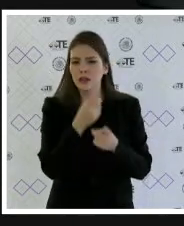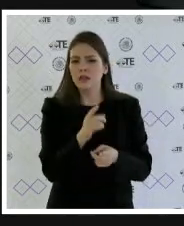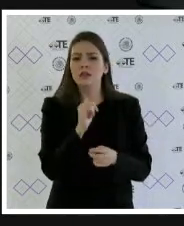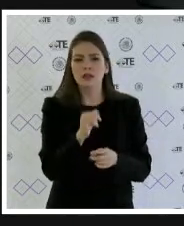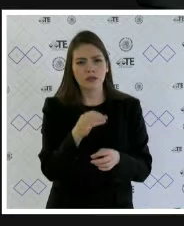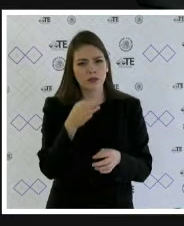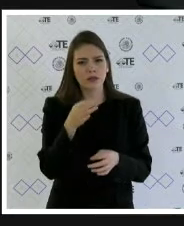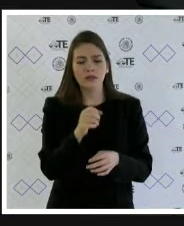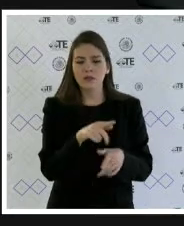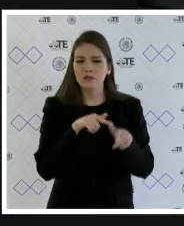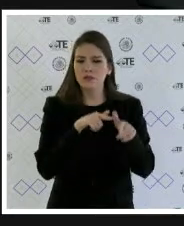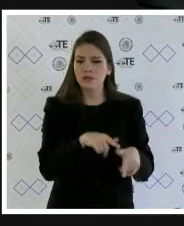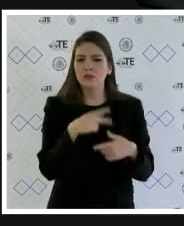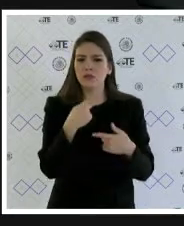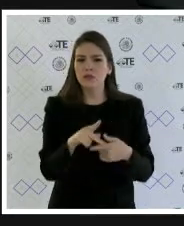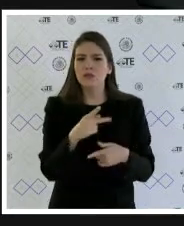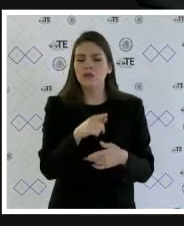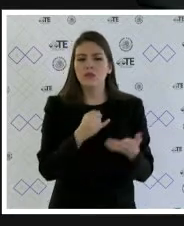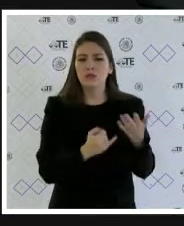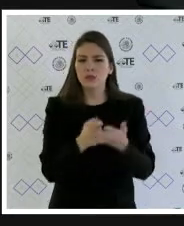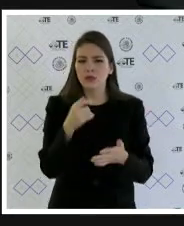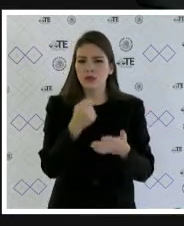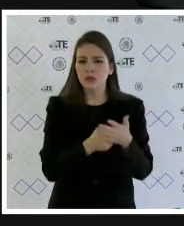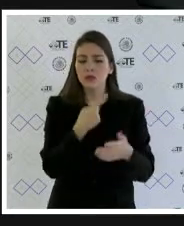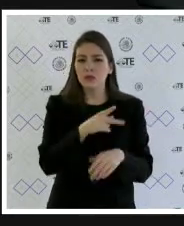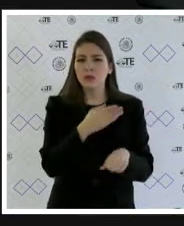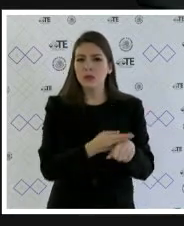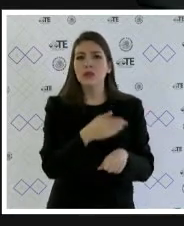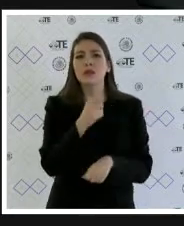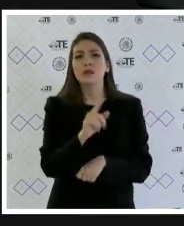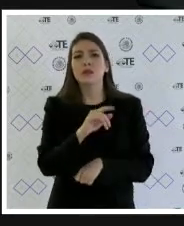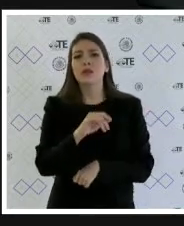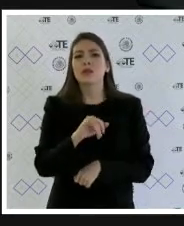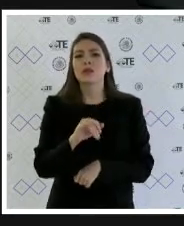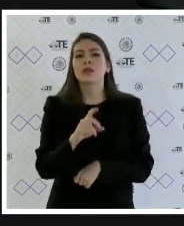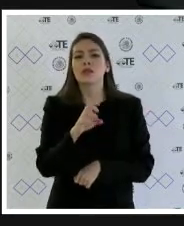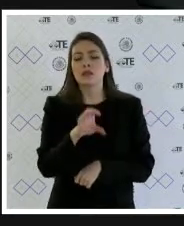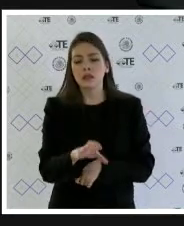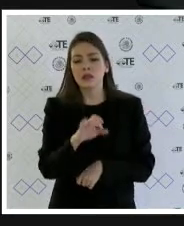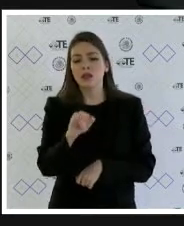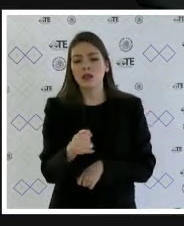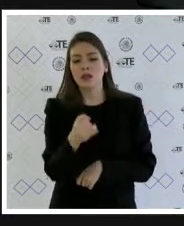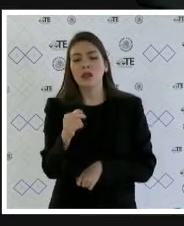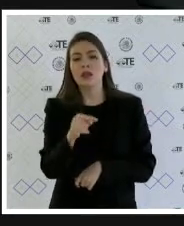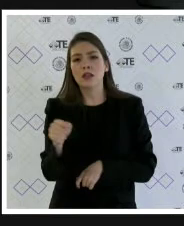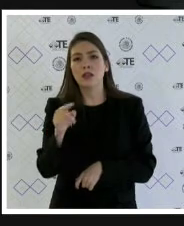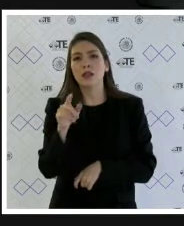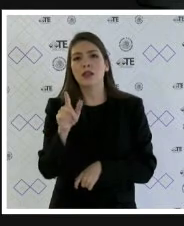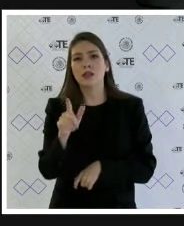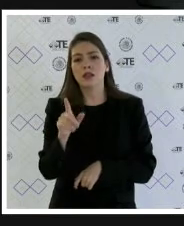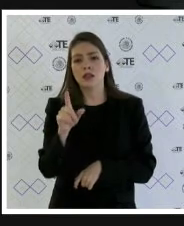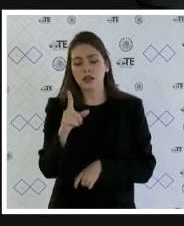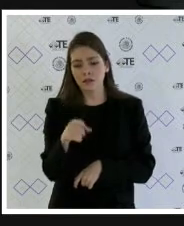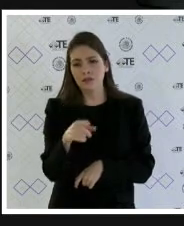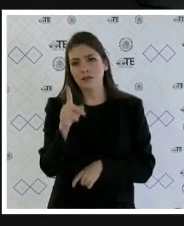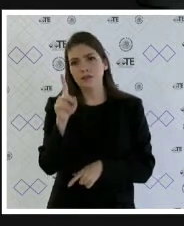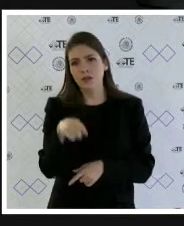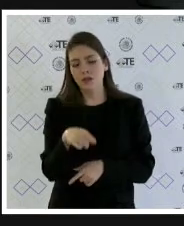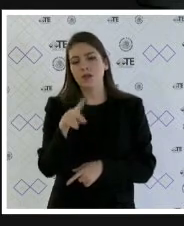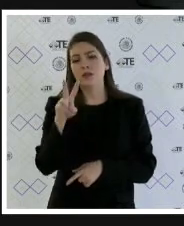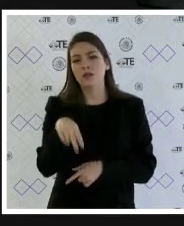en lo que fue materia de impugnación la resolución cj diagonal j i n diagonal 40 diagonal 2020